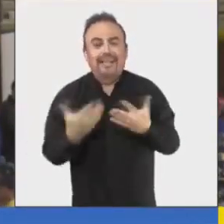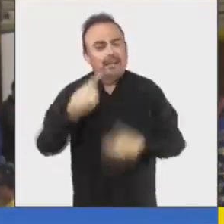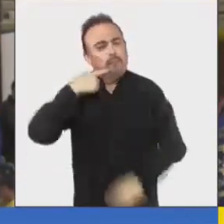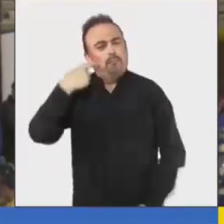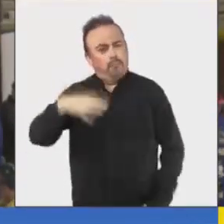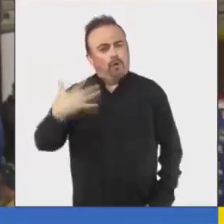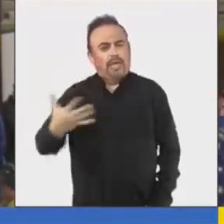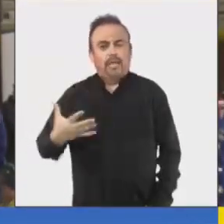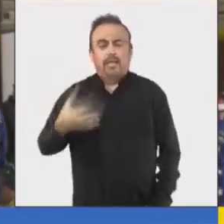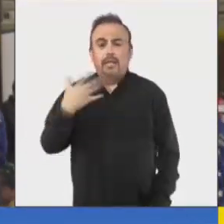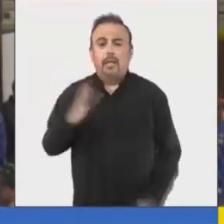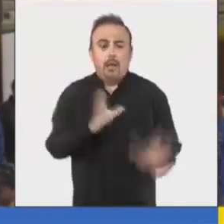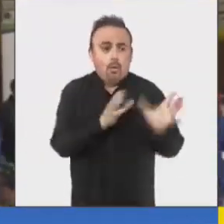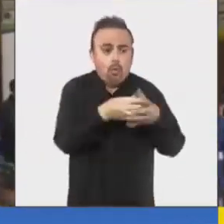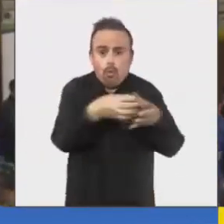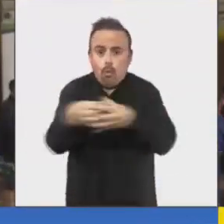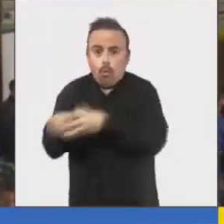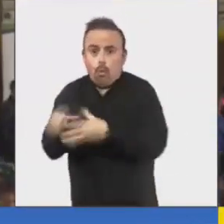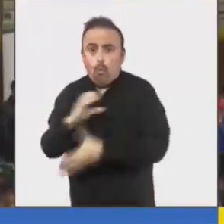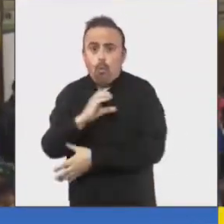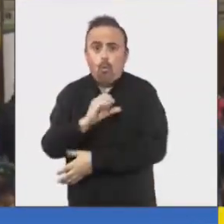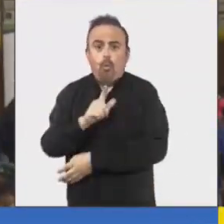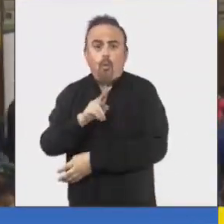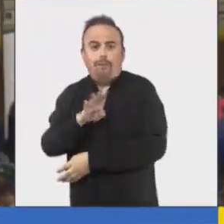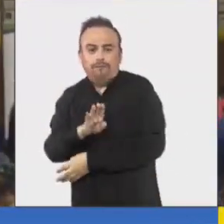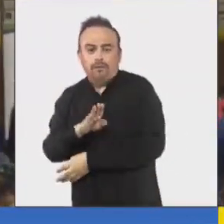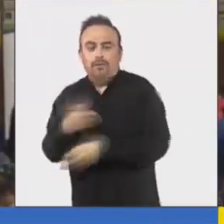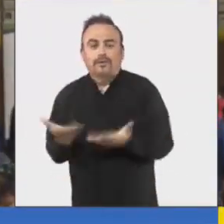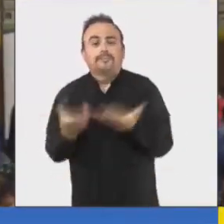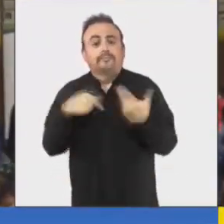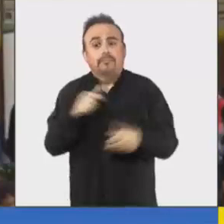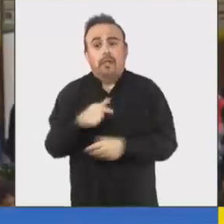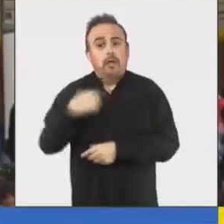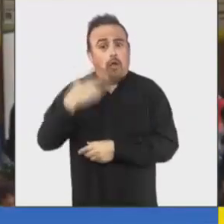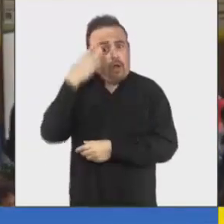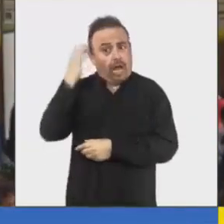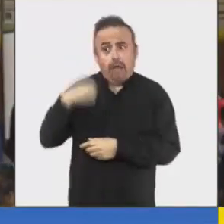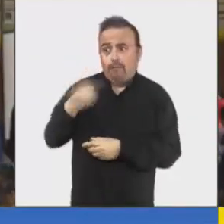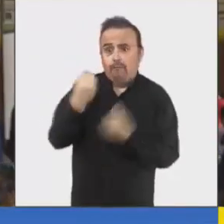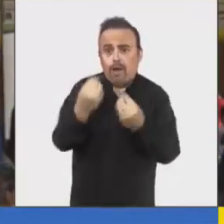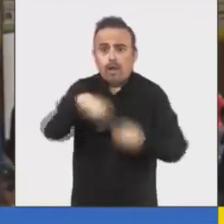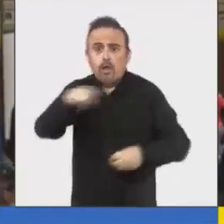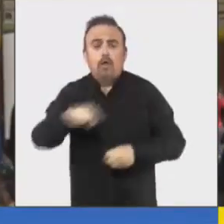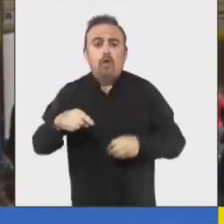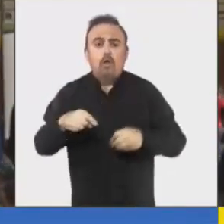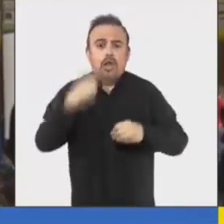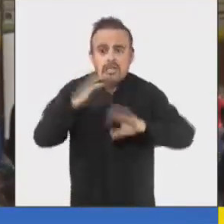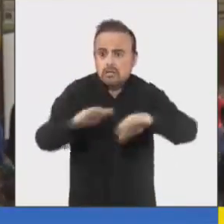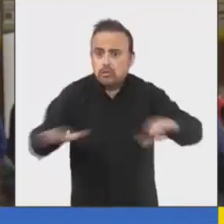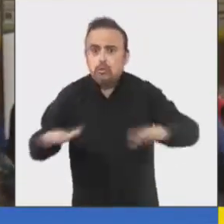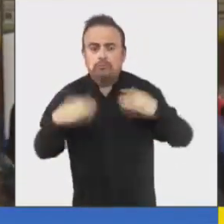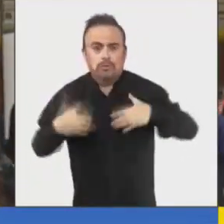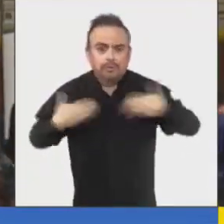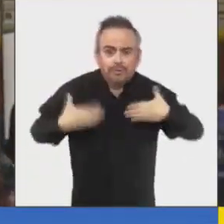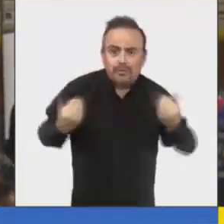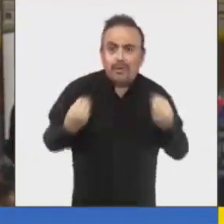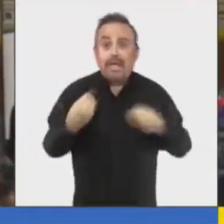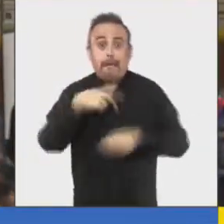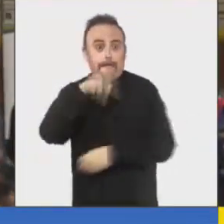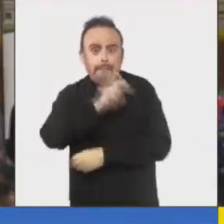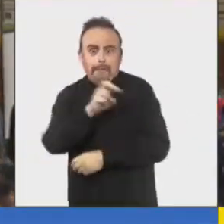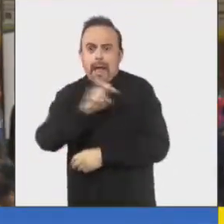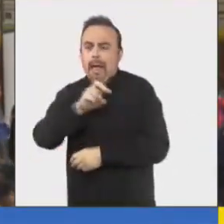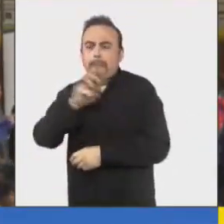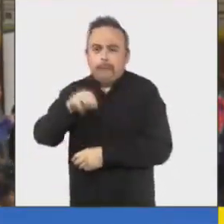más allá de los clubes. Yo creo que salió bastante bien, los chicos mucho entusiasmo, los papás, los dirigentes, muy buena